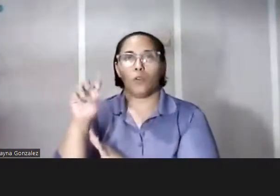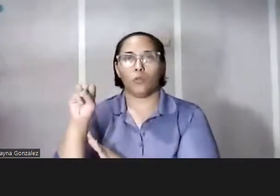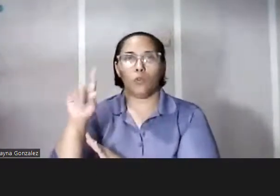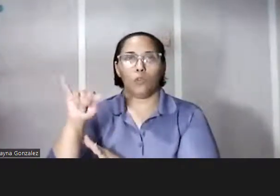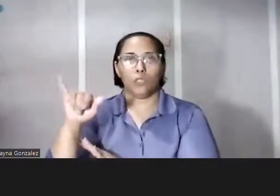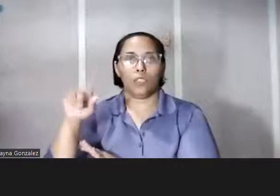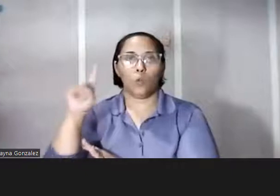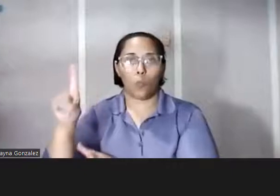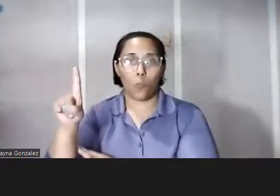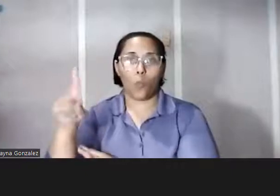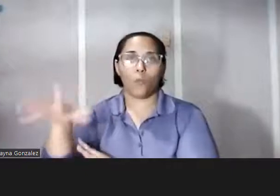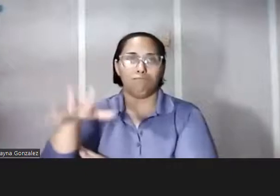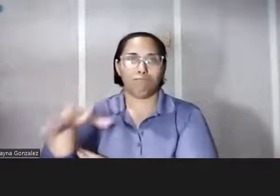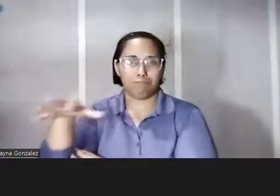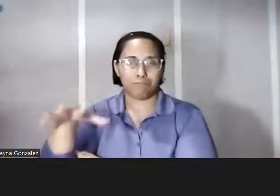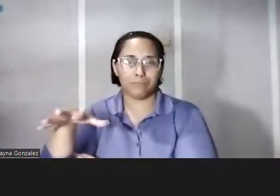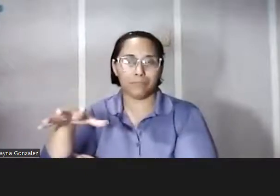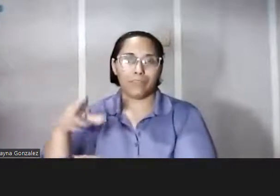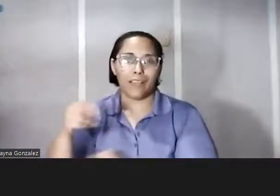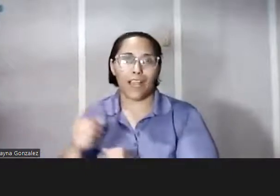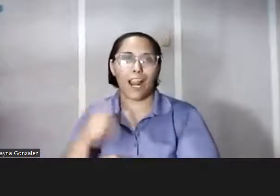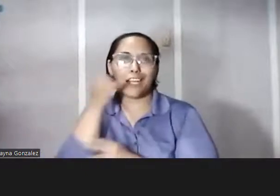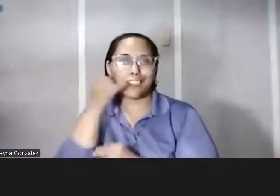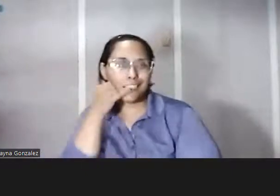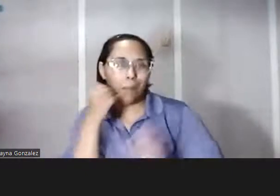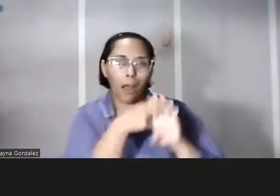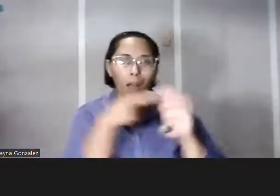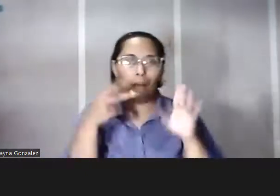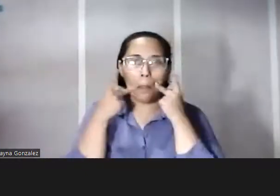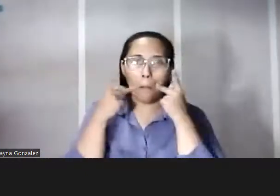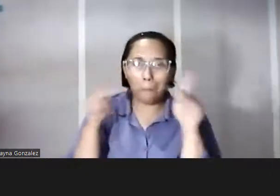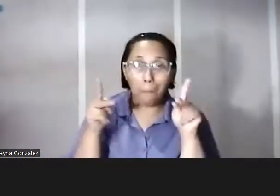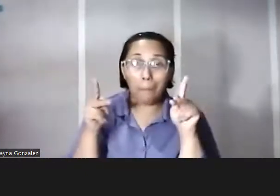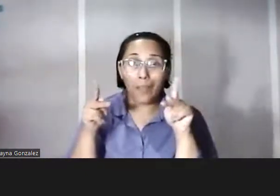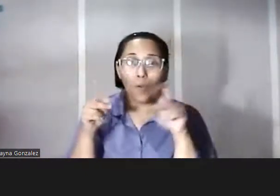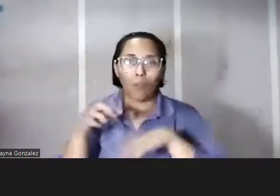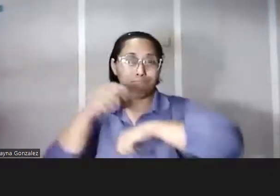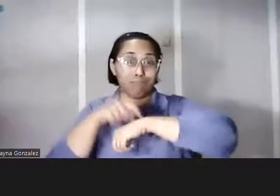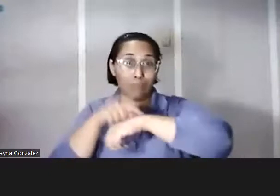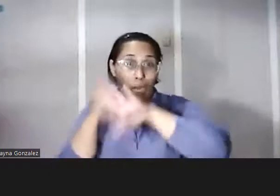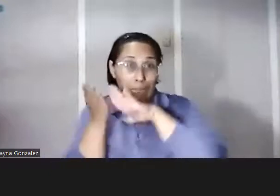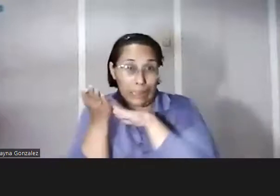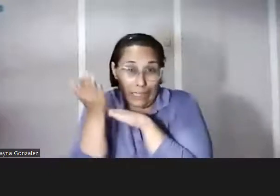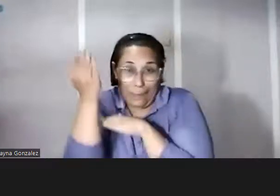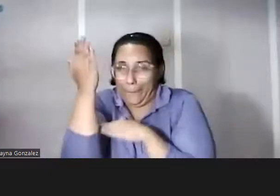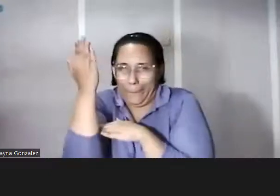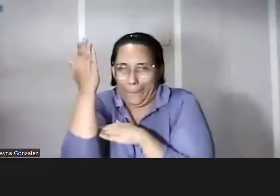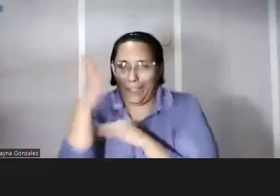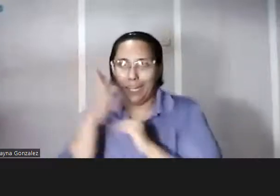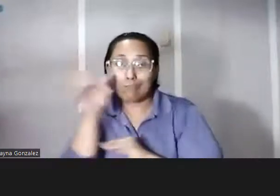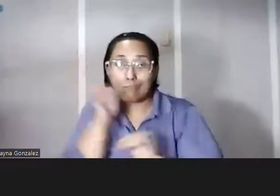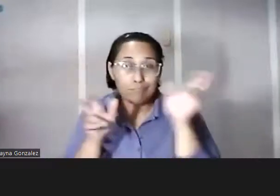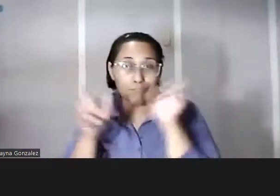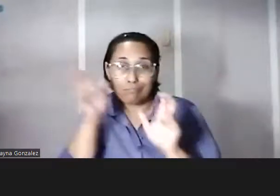estos espacios de llamadas del público durante las madrugadas donde tú tienes a un presentador que entonces escucha